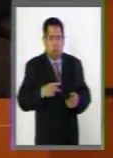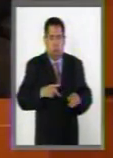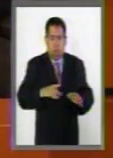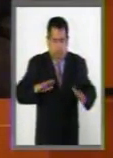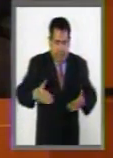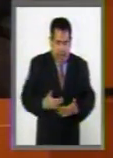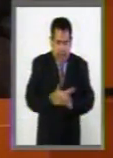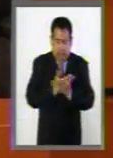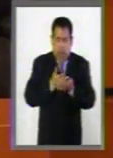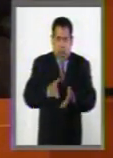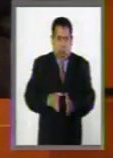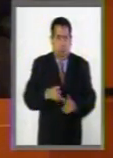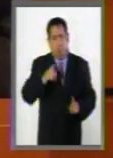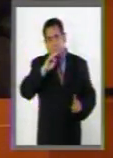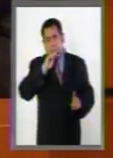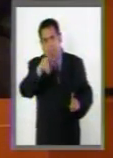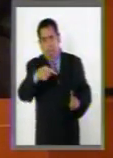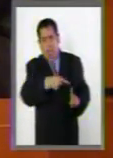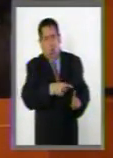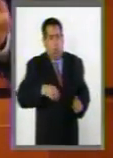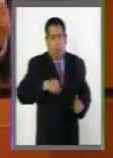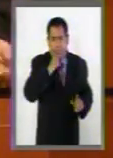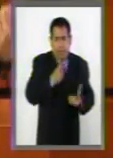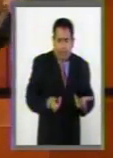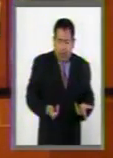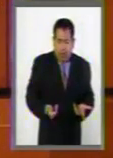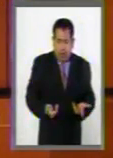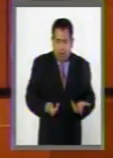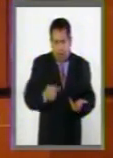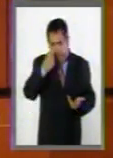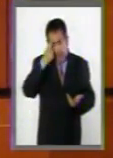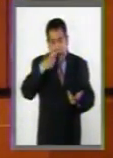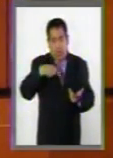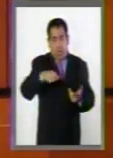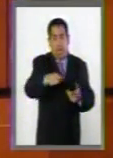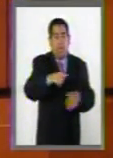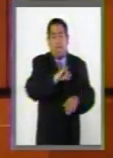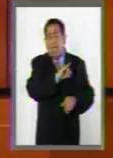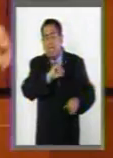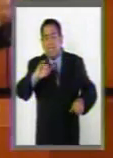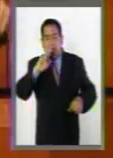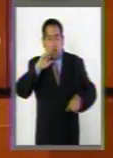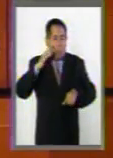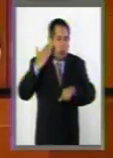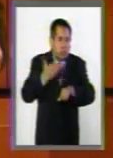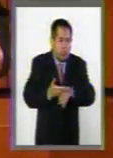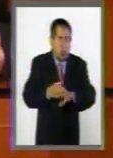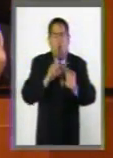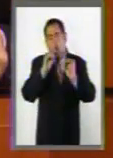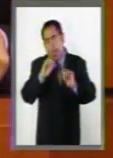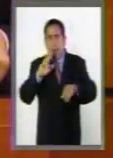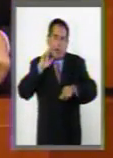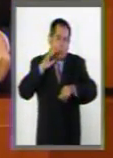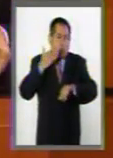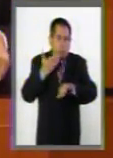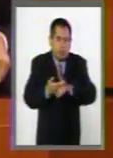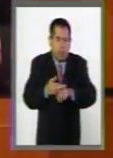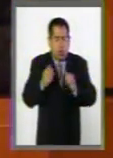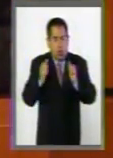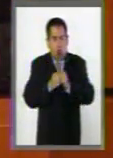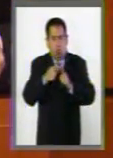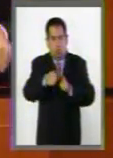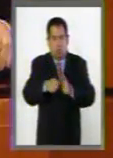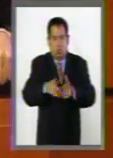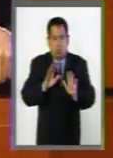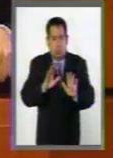para que quienes tuvieron la irresponsabilidad o la responsabilidad, pero consumado